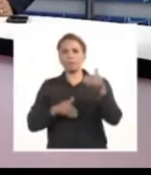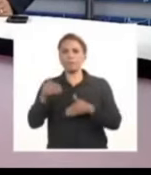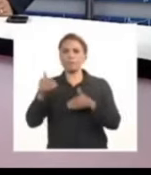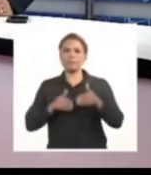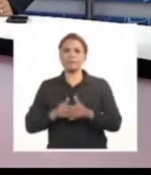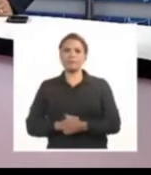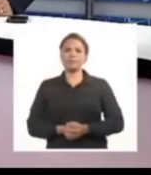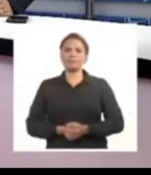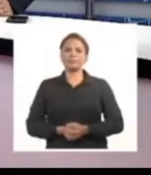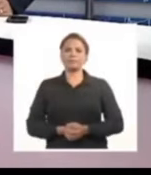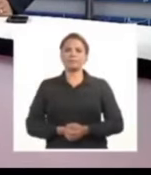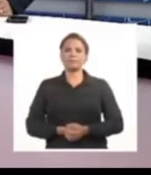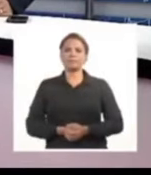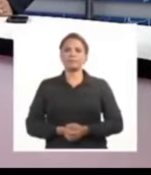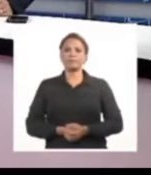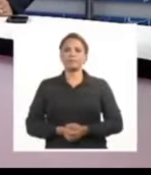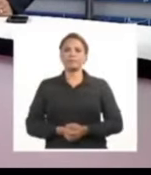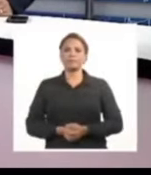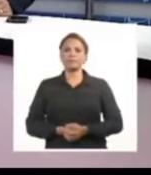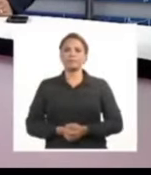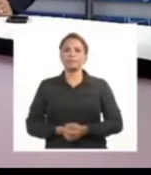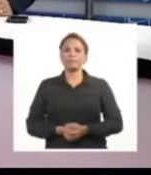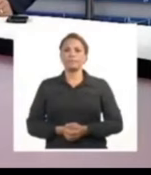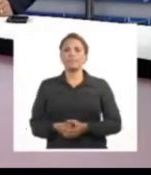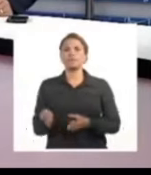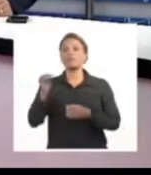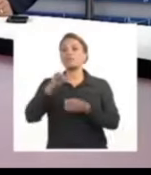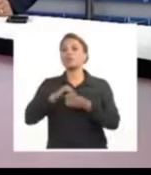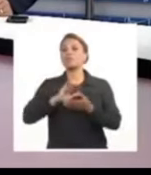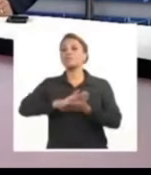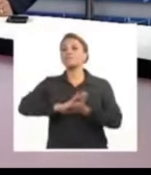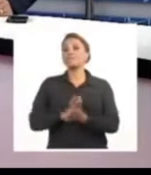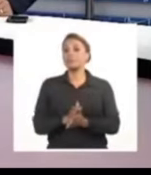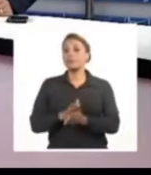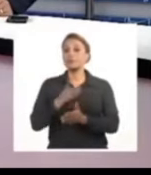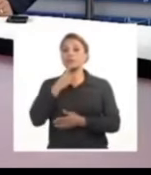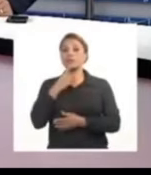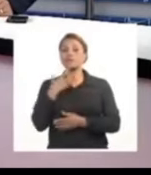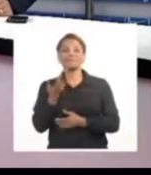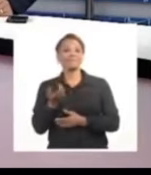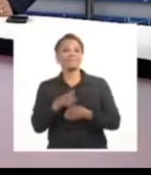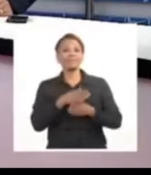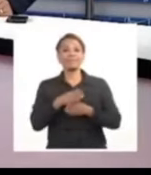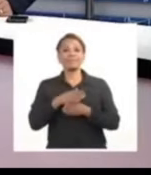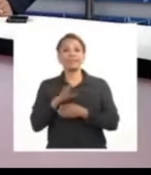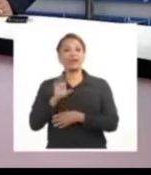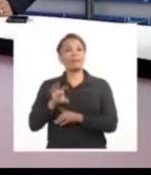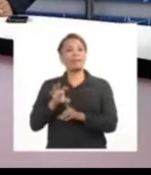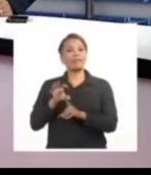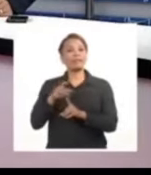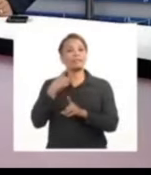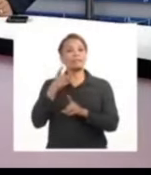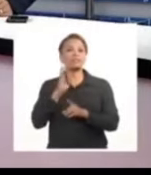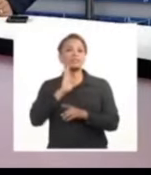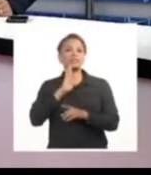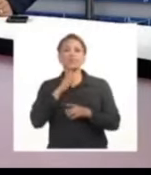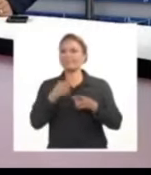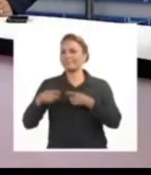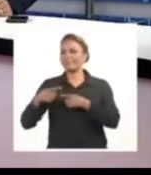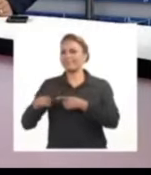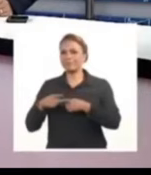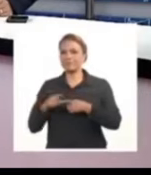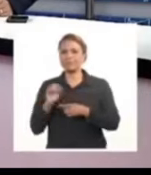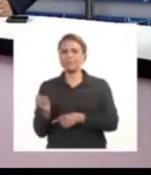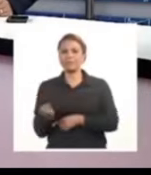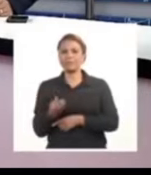si no se invitara a todos estas incluyeron presiones inmorales chantajes amenazas y sucias maniobras de engaño